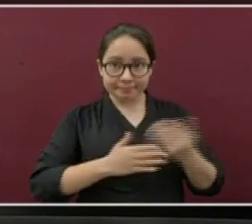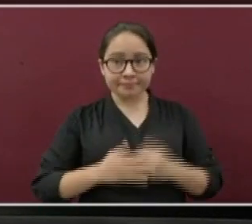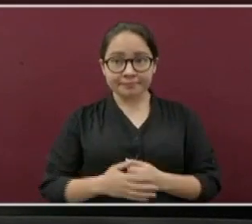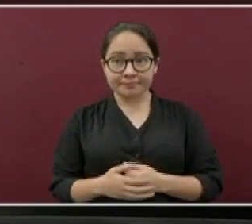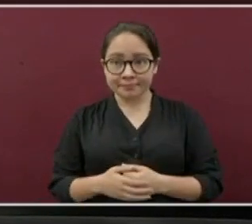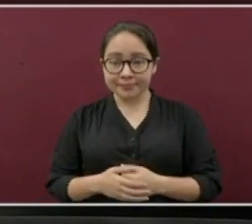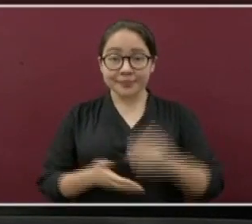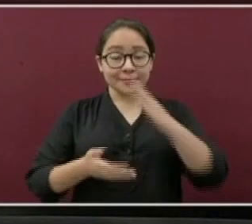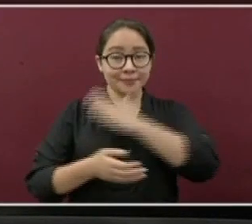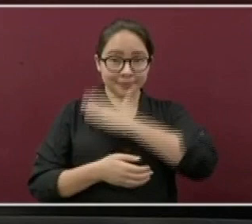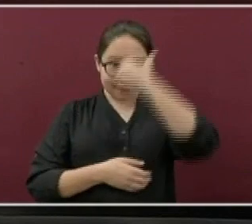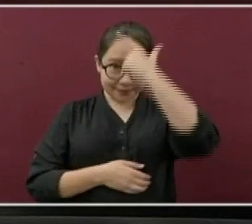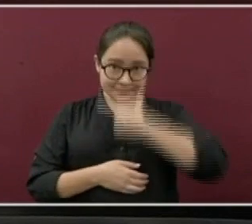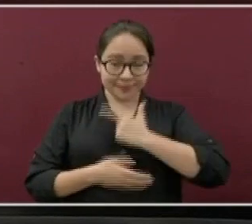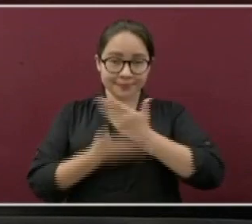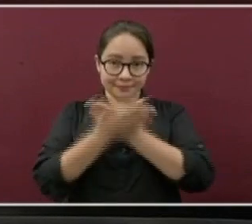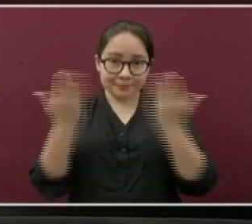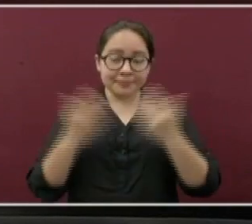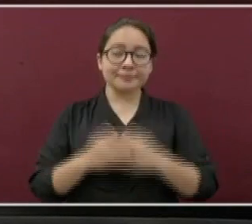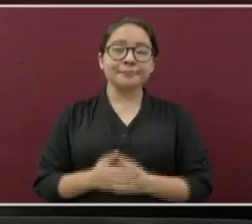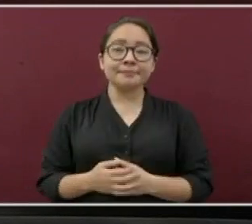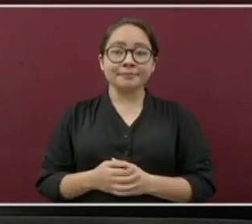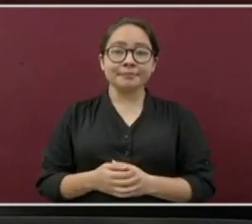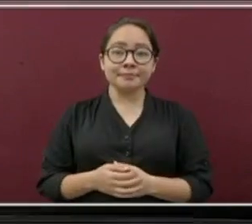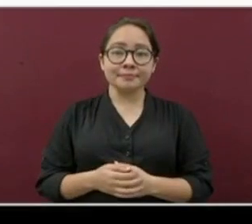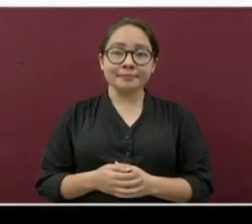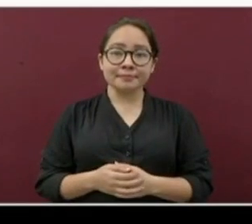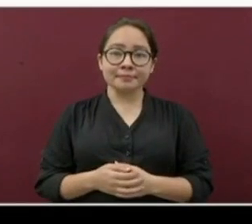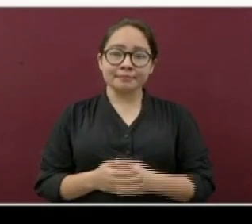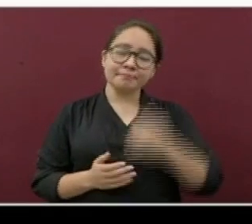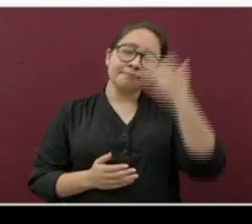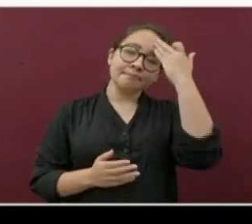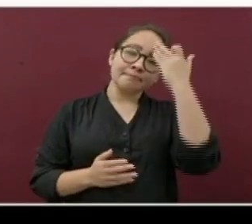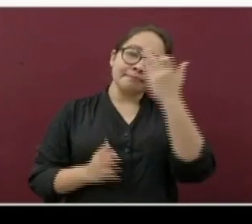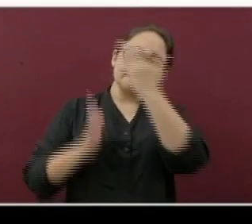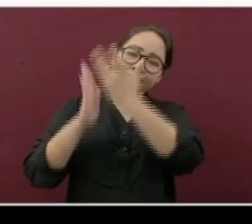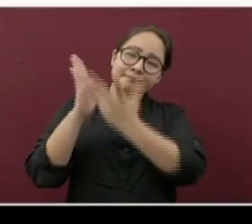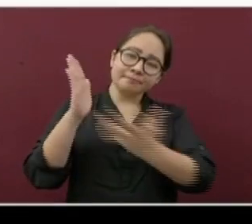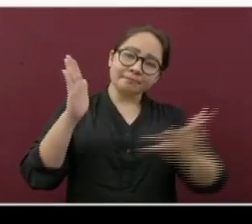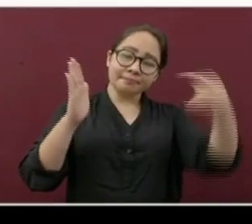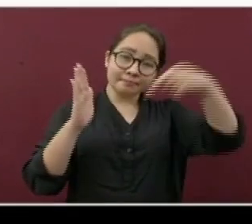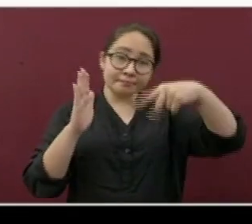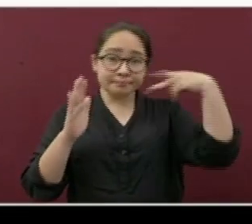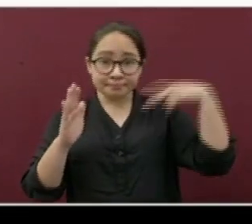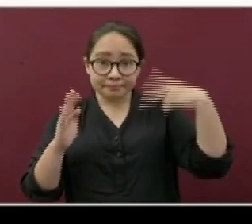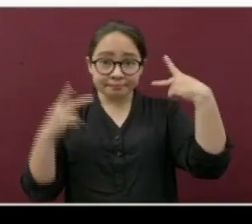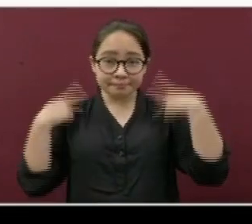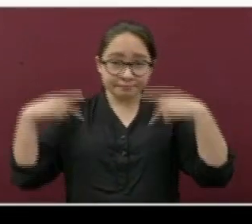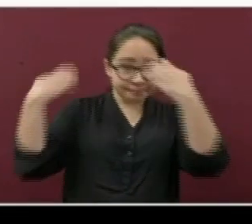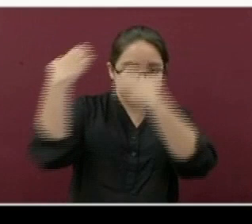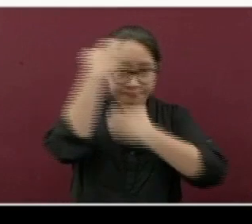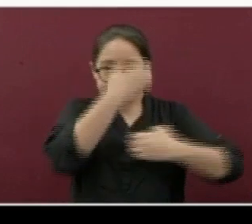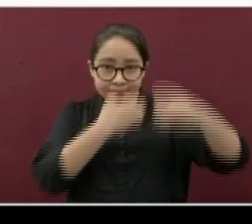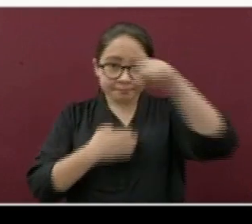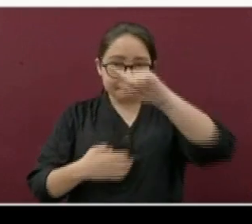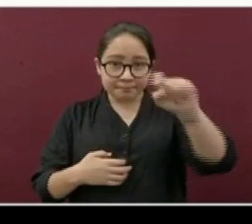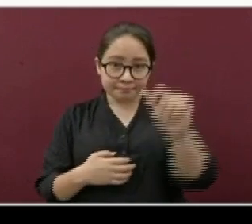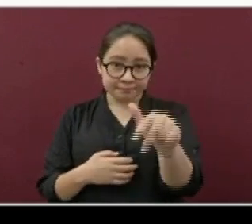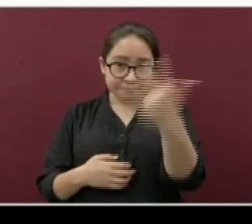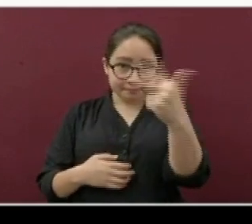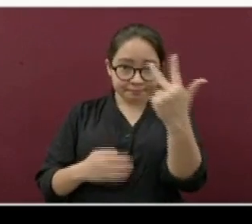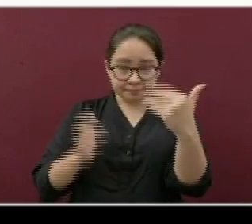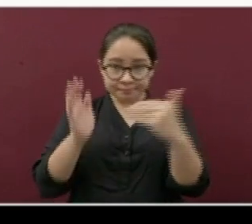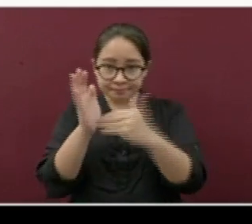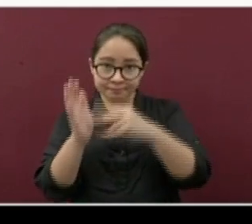Espejo. Buenas noches, con su permiso secretario. Durante la epidemia en el estado se han estudiado 113 1208